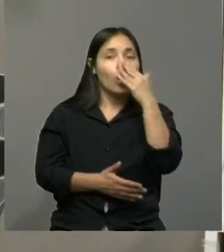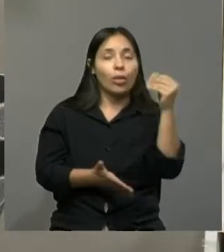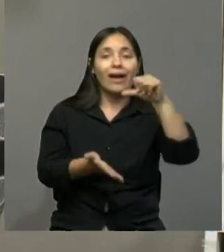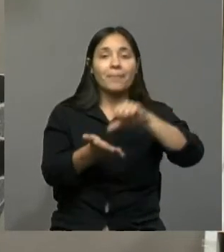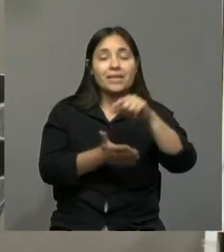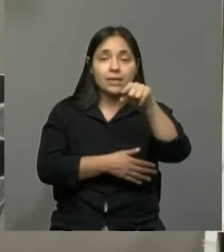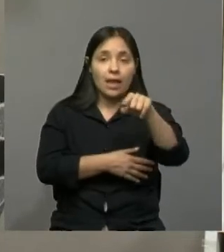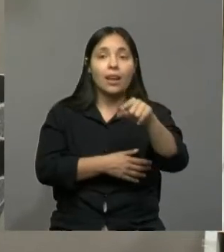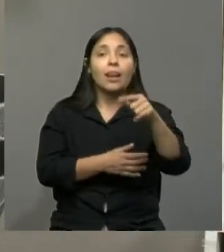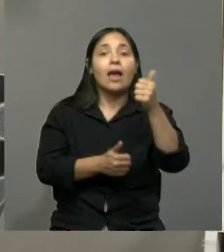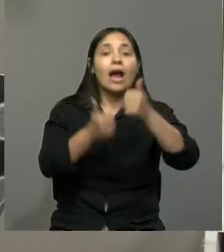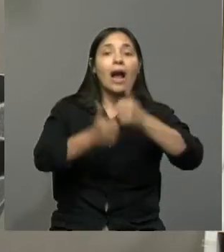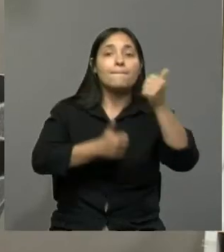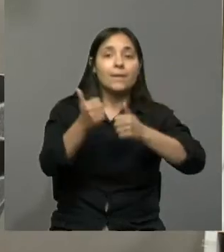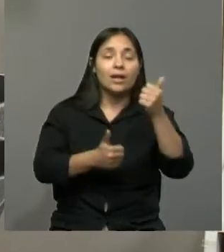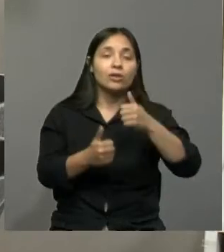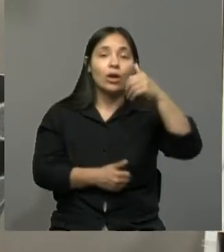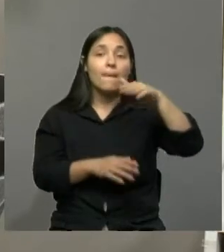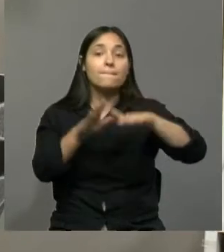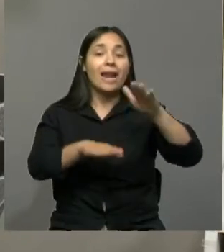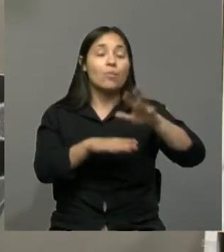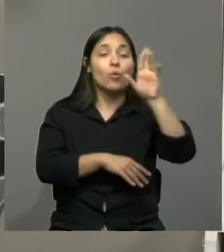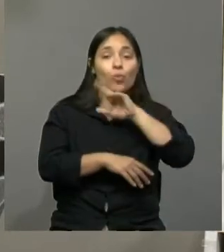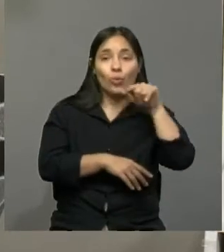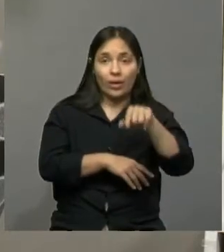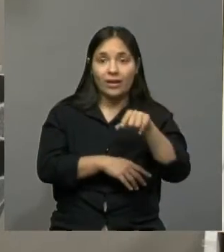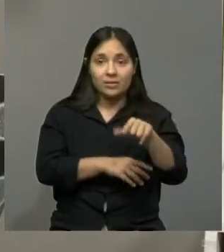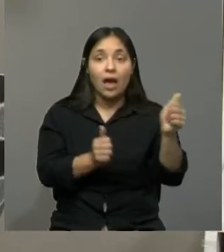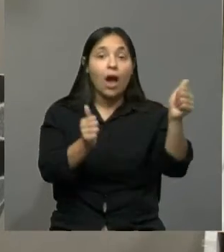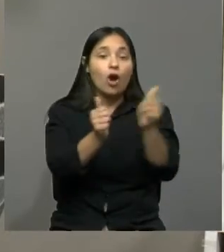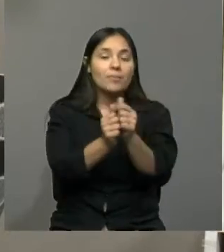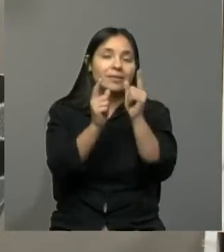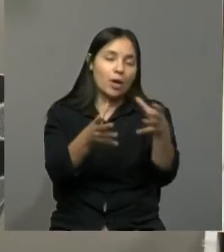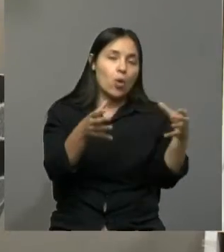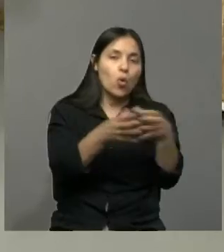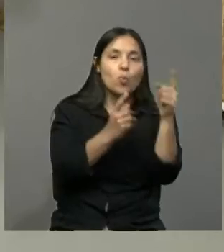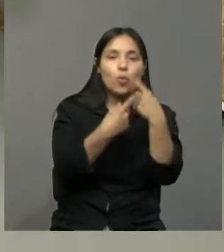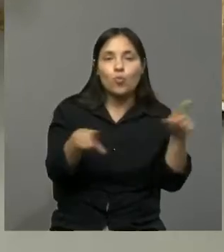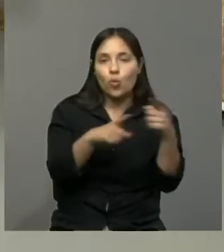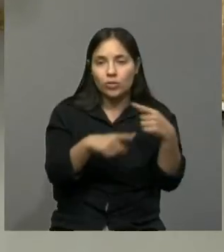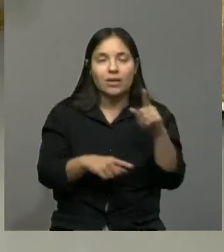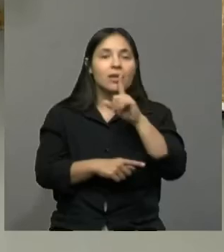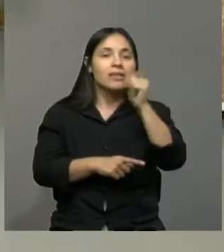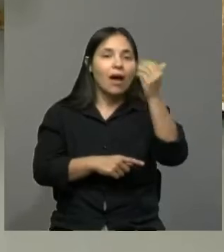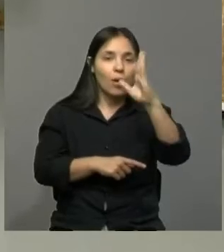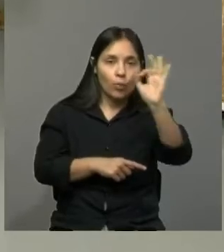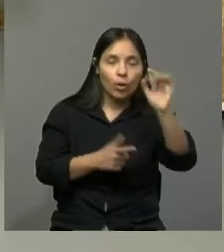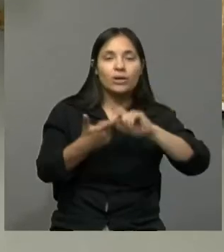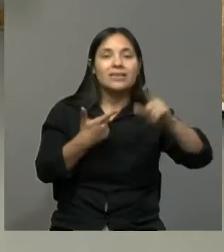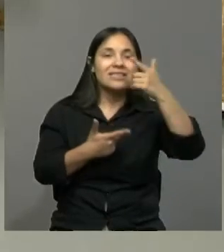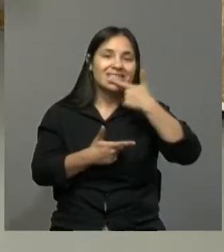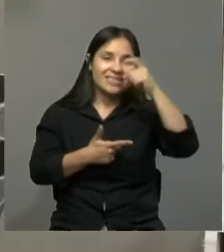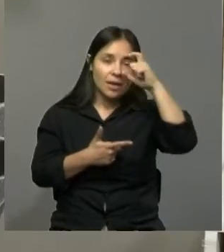participando del campeonato de Malambo Femenino. Y está acompañado por, obviamente, todo su equipo. Músicos, Octavo Murúa, Sebastián Maure,